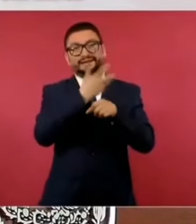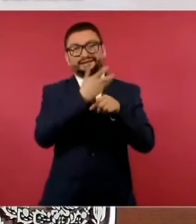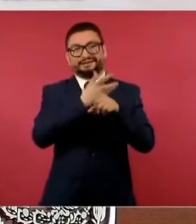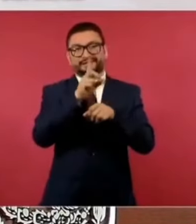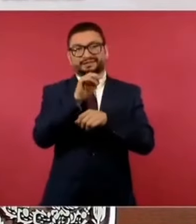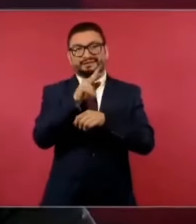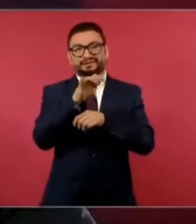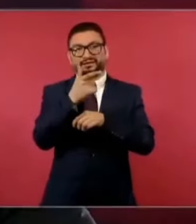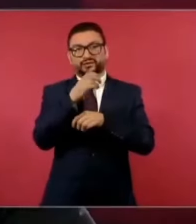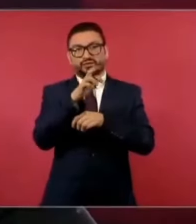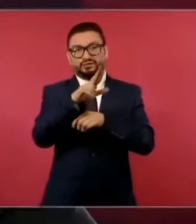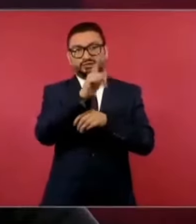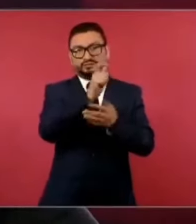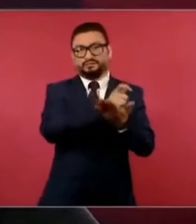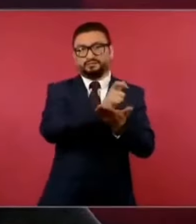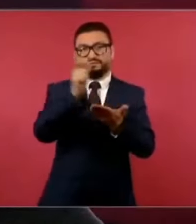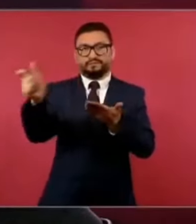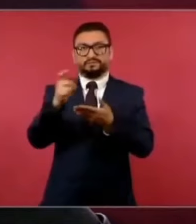vele,